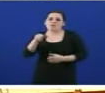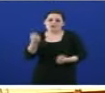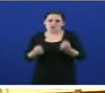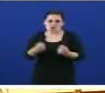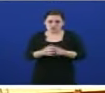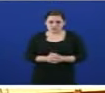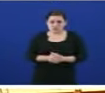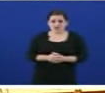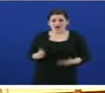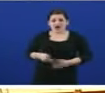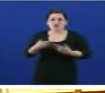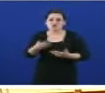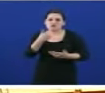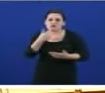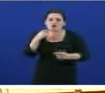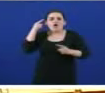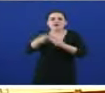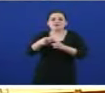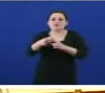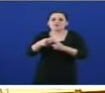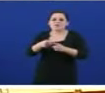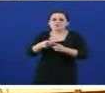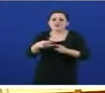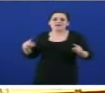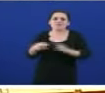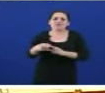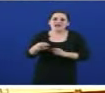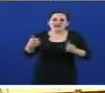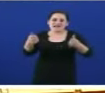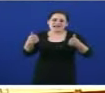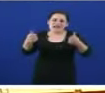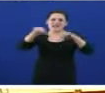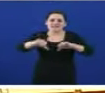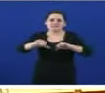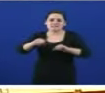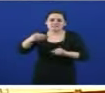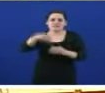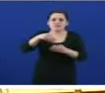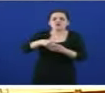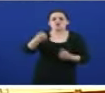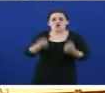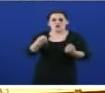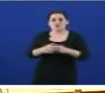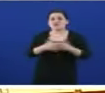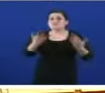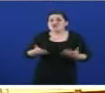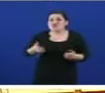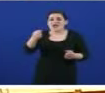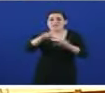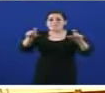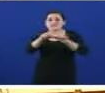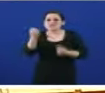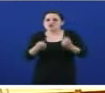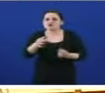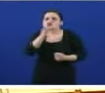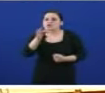A axuda que paliou a crise dos concesionarios, mas non a de industria da automoción. Sobre a industria da automoción seguen pairando grandes